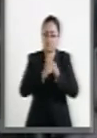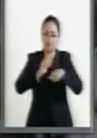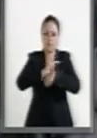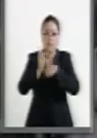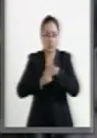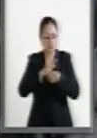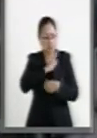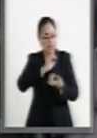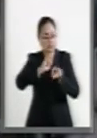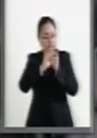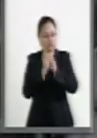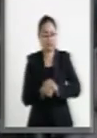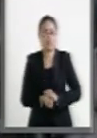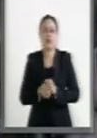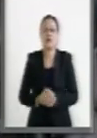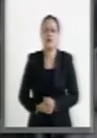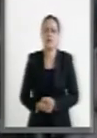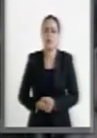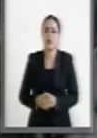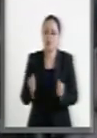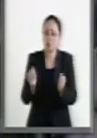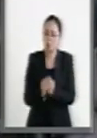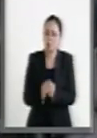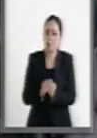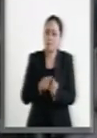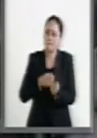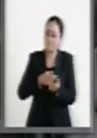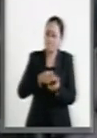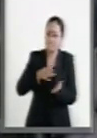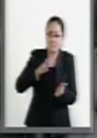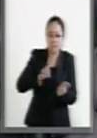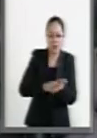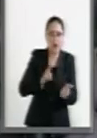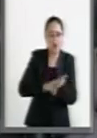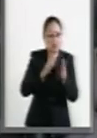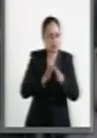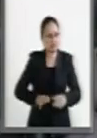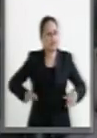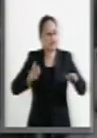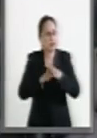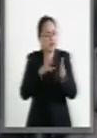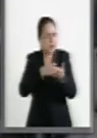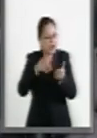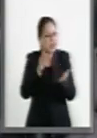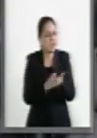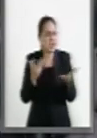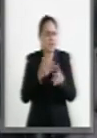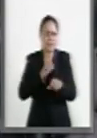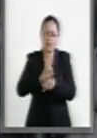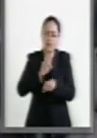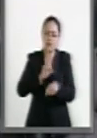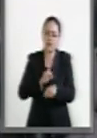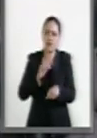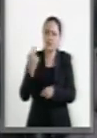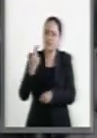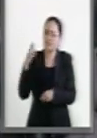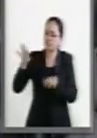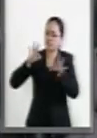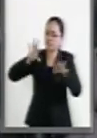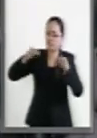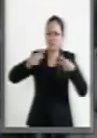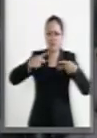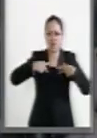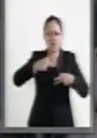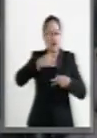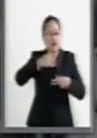país. Y lo hace con valentía todos los días. Y necesita de hombres, de talento, de